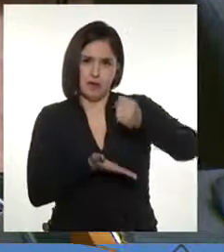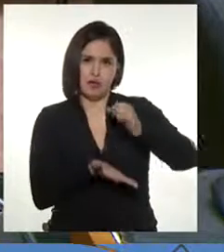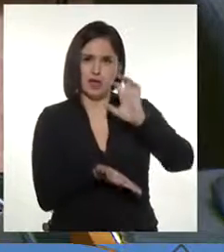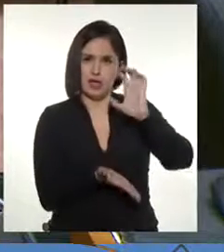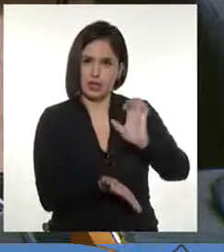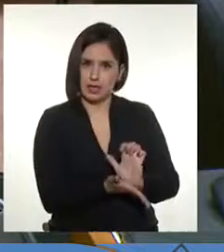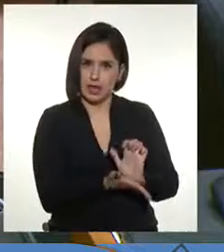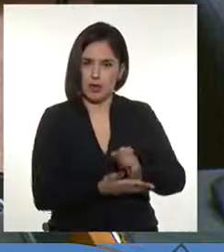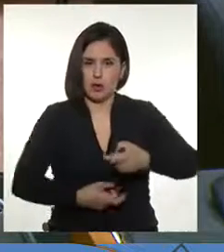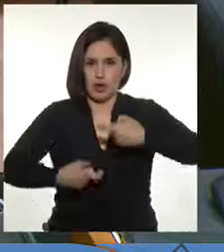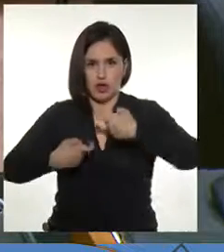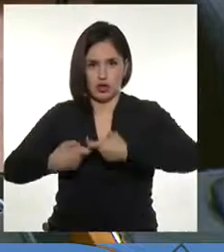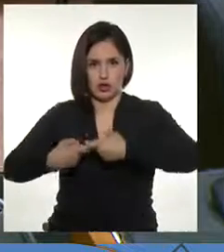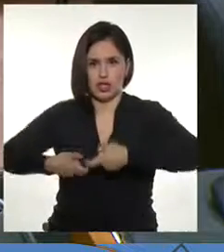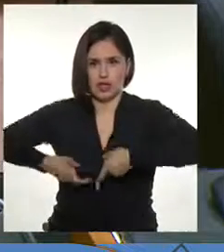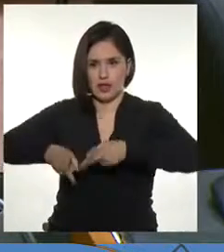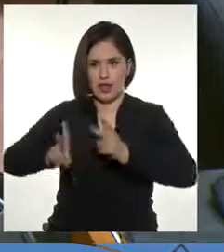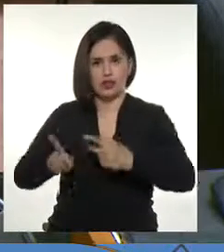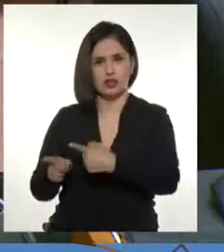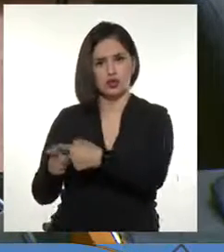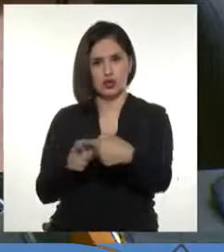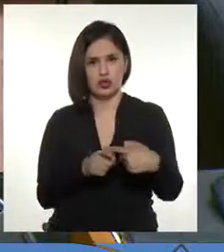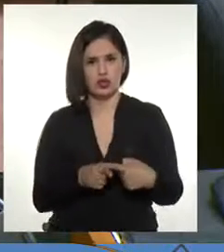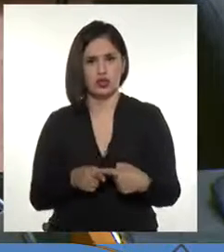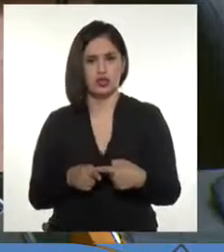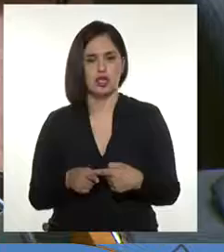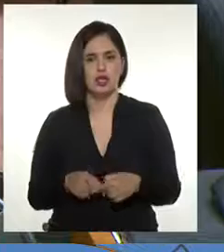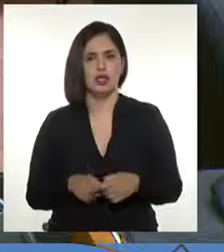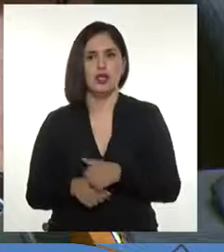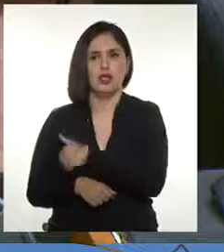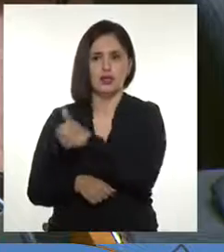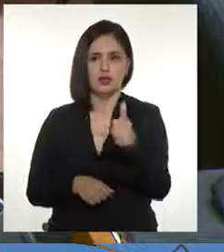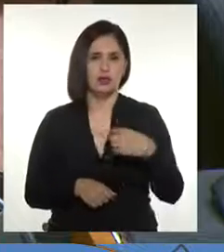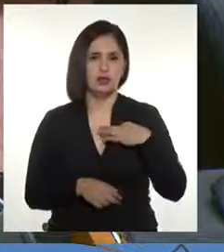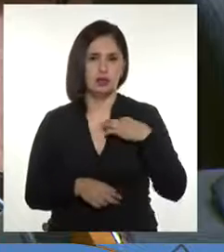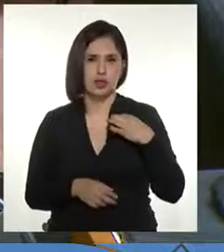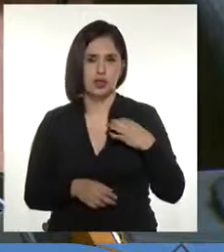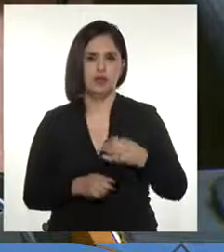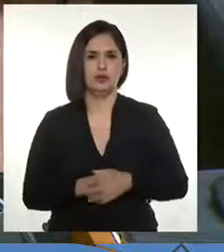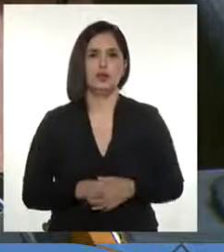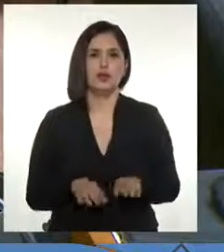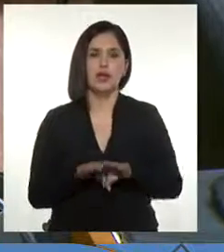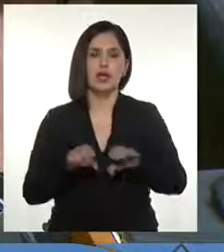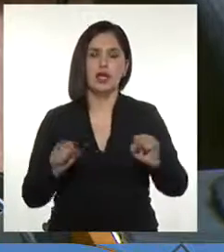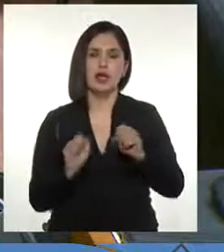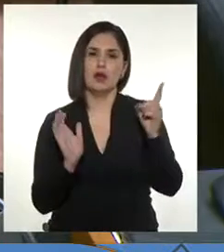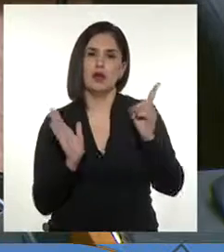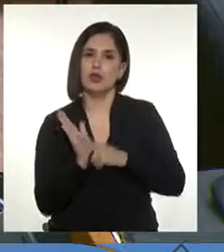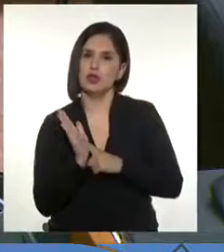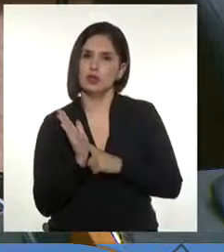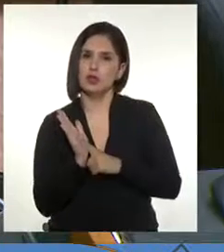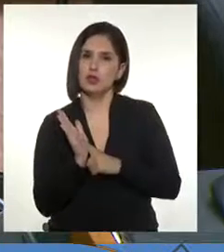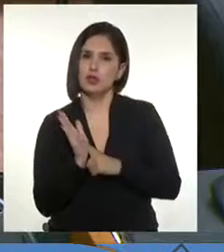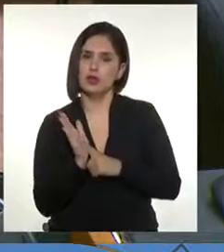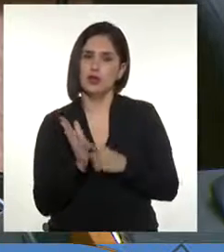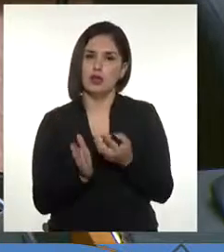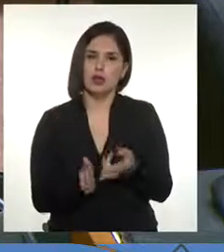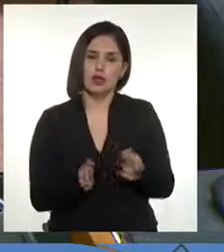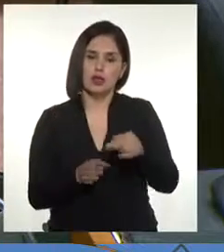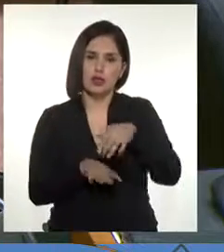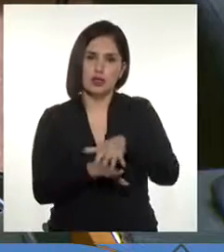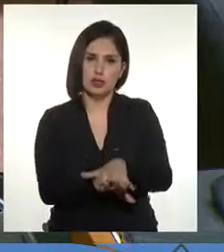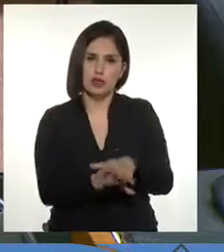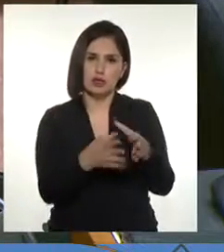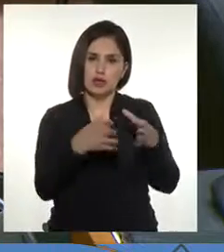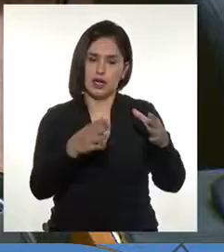consolidar derechos sociales en nuestra ciudadanía. El acuerdo tributario no tiene reintegración para las grandes